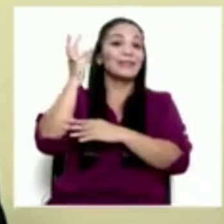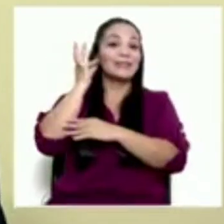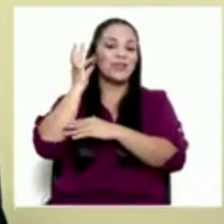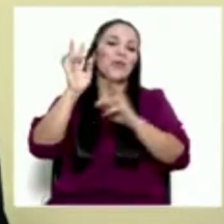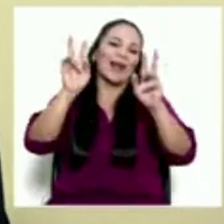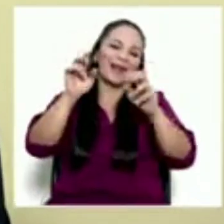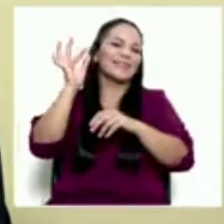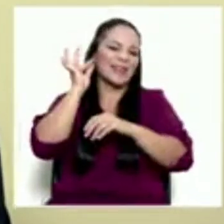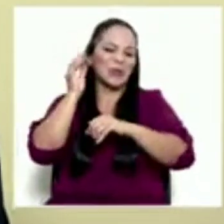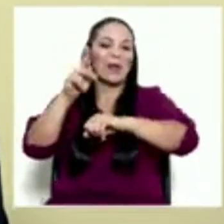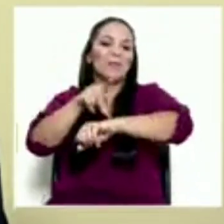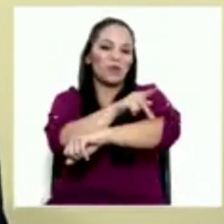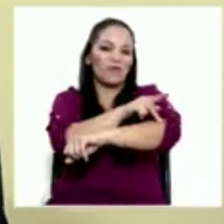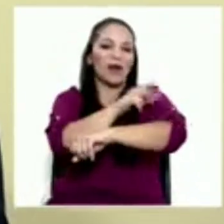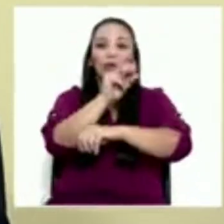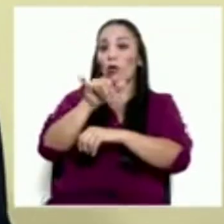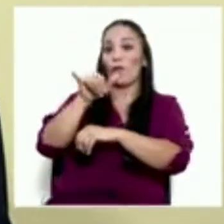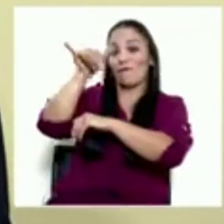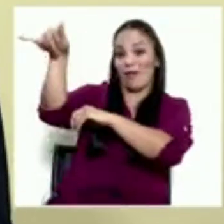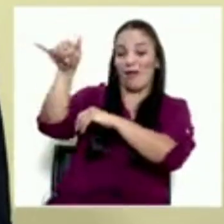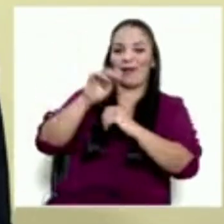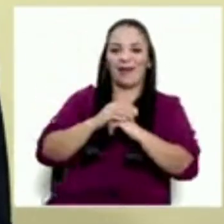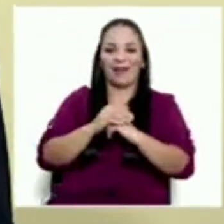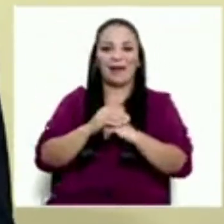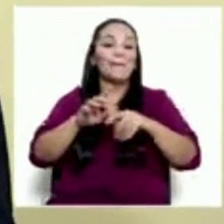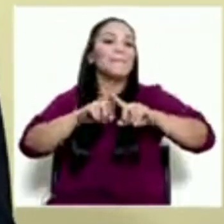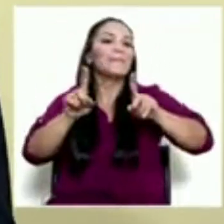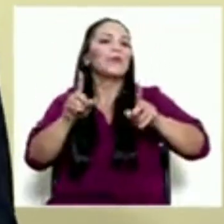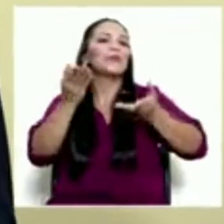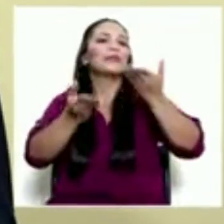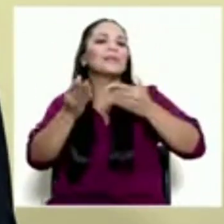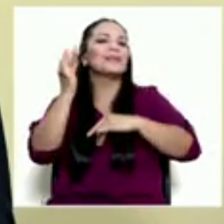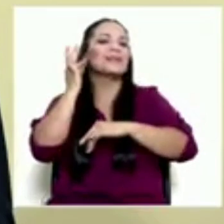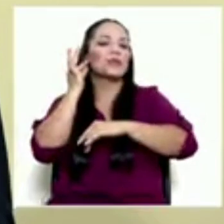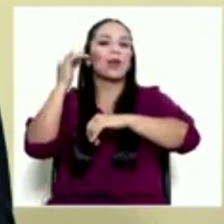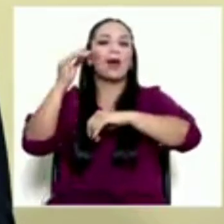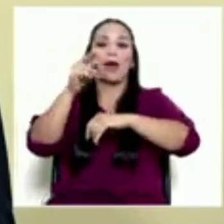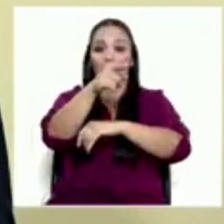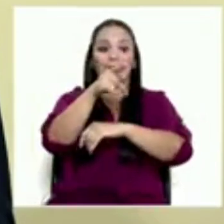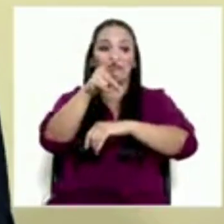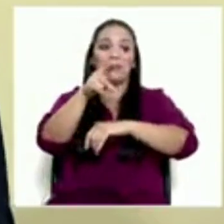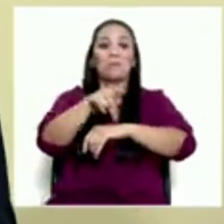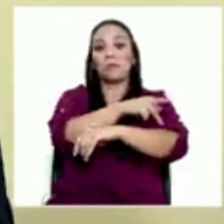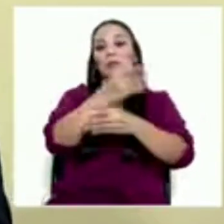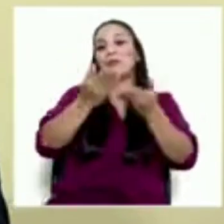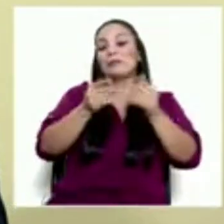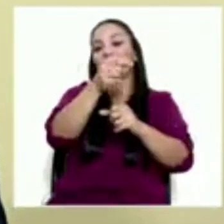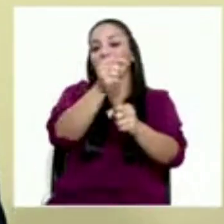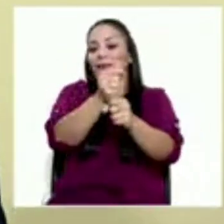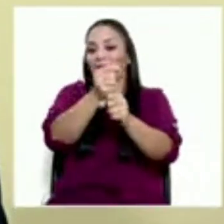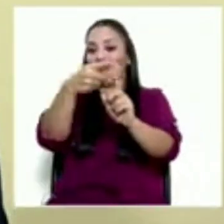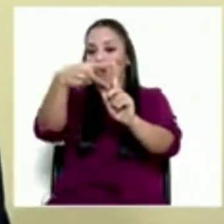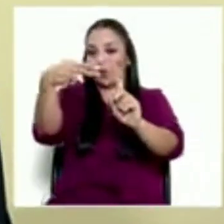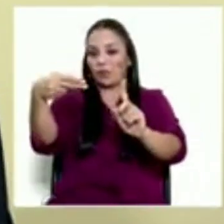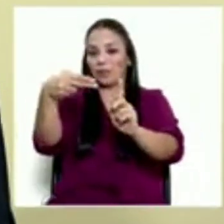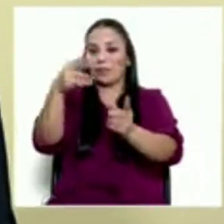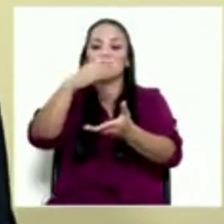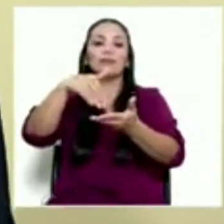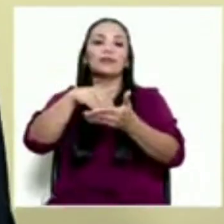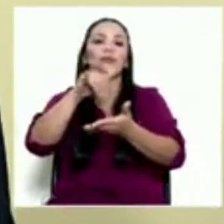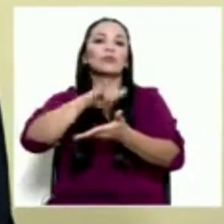esas filas, pero la señora de Purral puede ser que trabaje ella en un hotel en el centro de San José